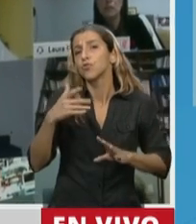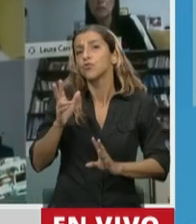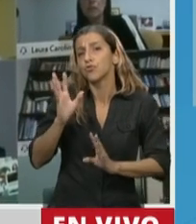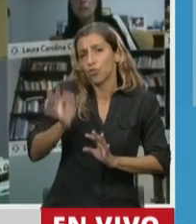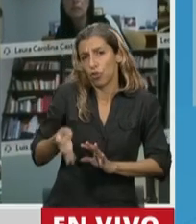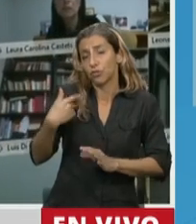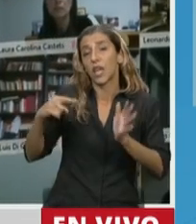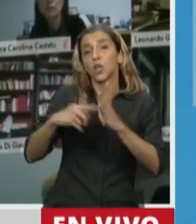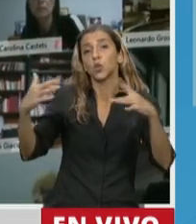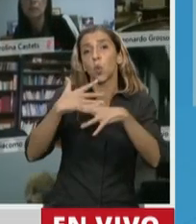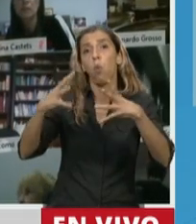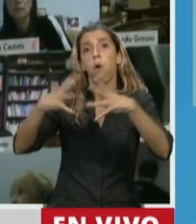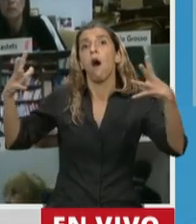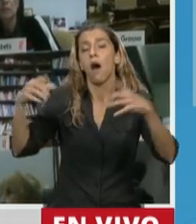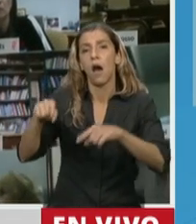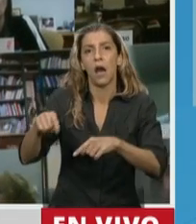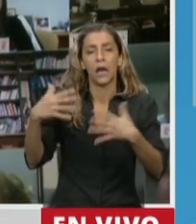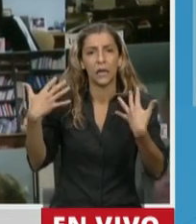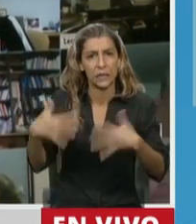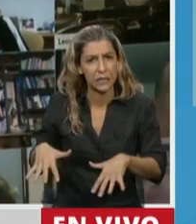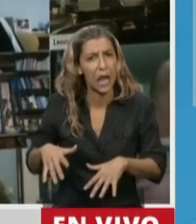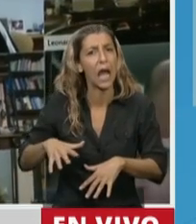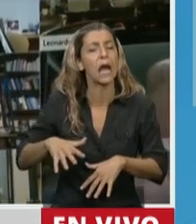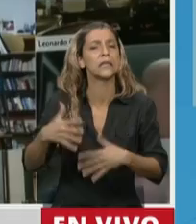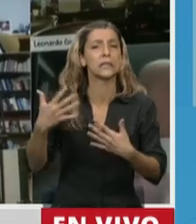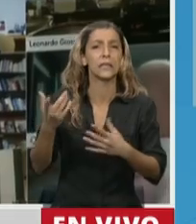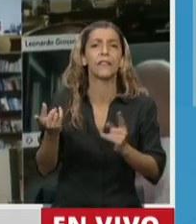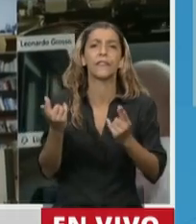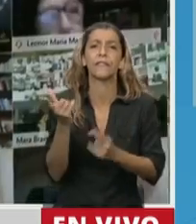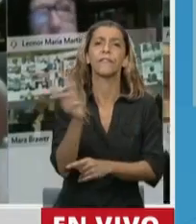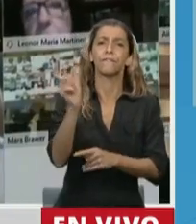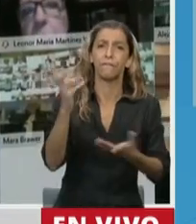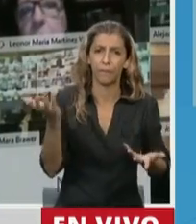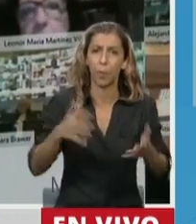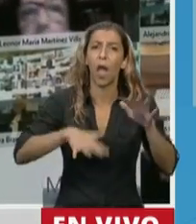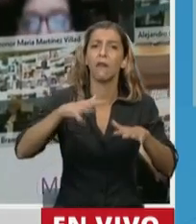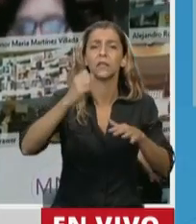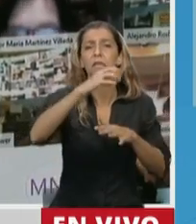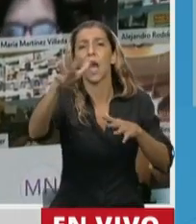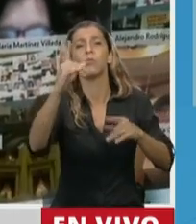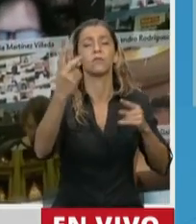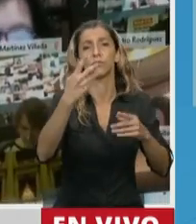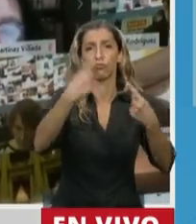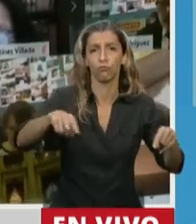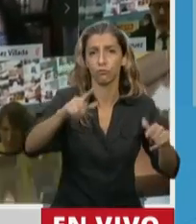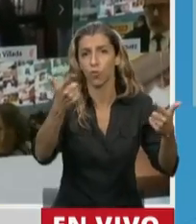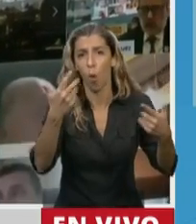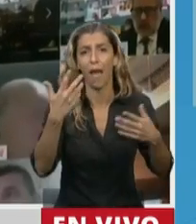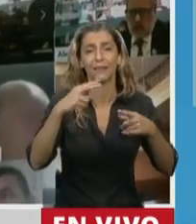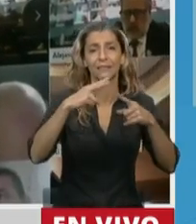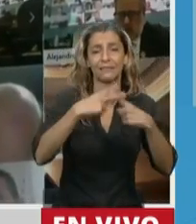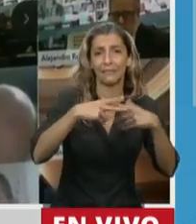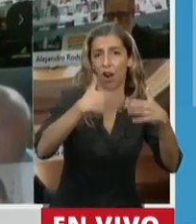verse con la carencia de escasa tecnología y de escasos insumos. Gracias, señor Presidente.